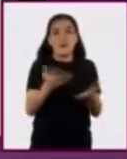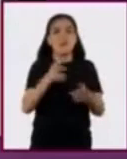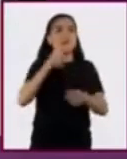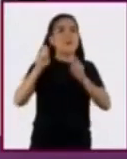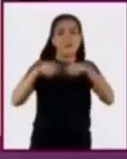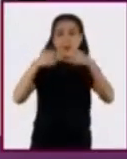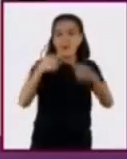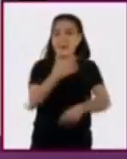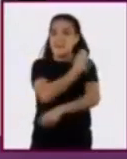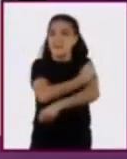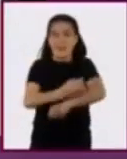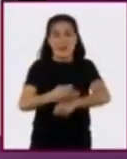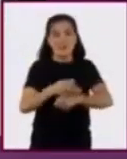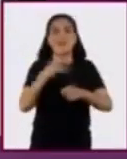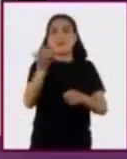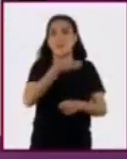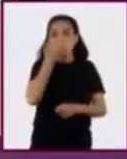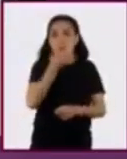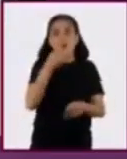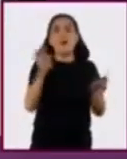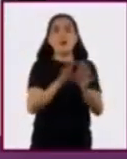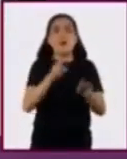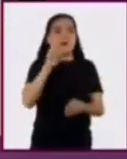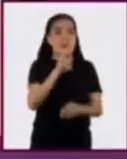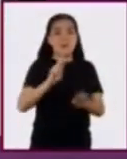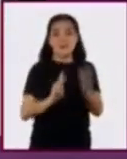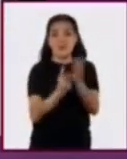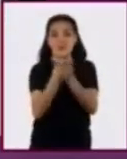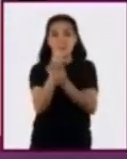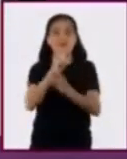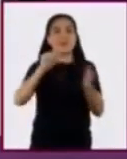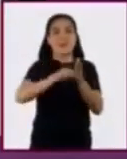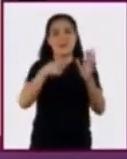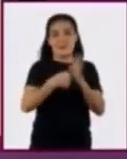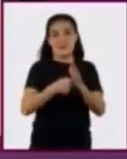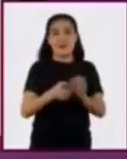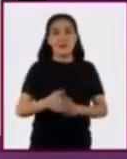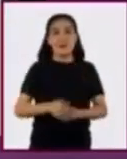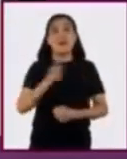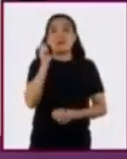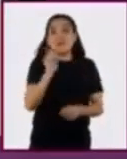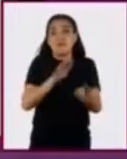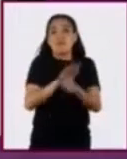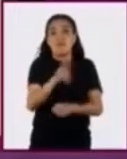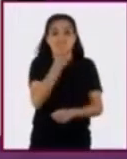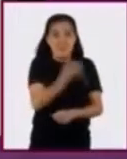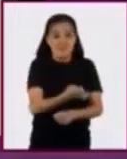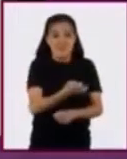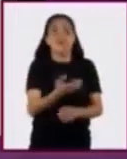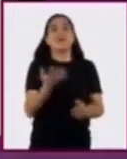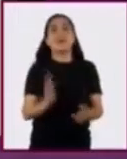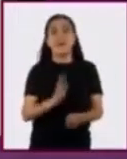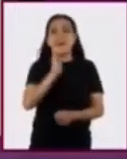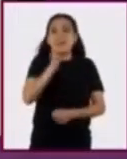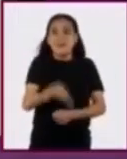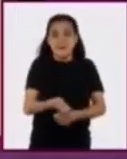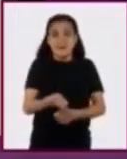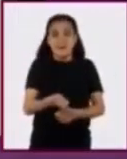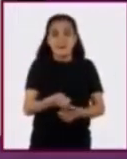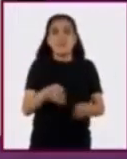tradición familiar y de un sistema de cultivo técnico el cual ha permitido